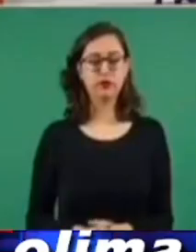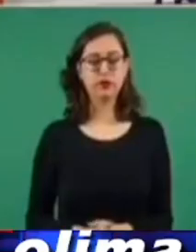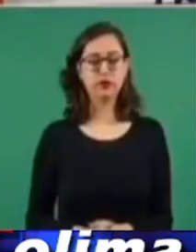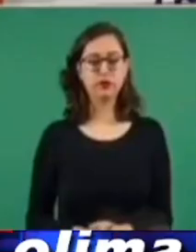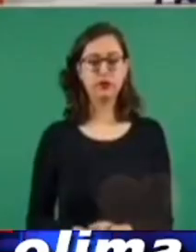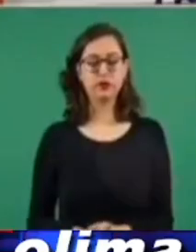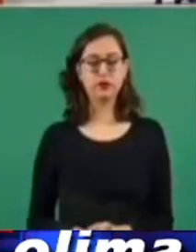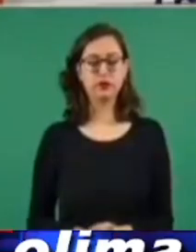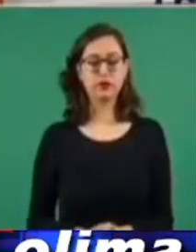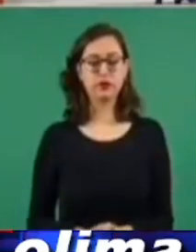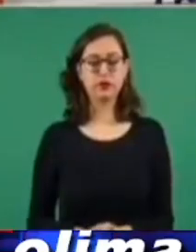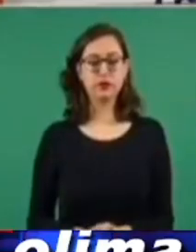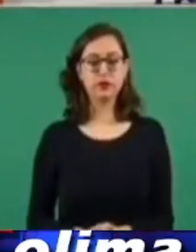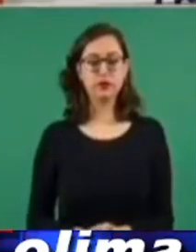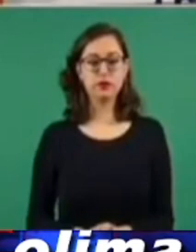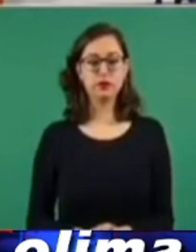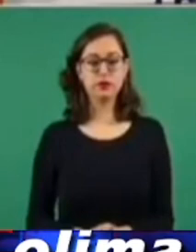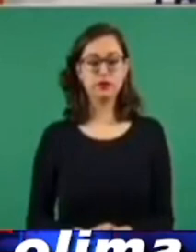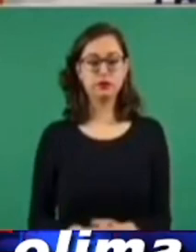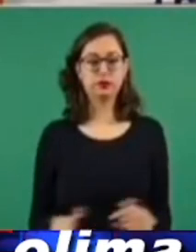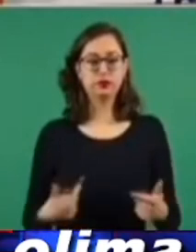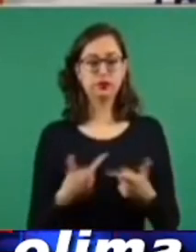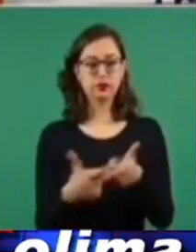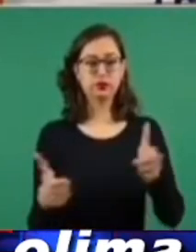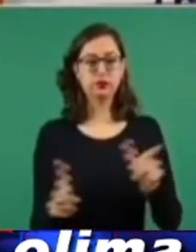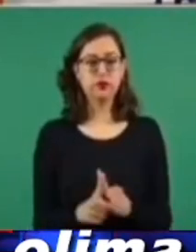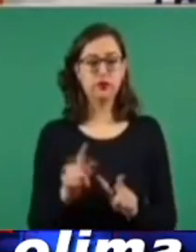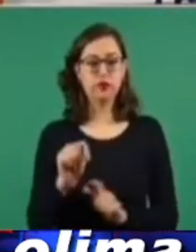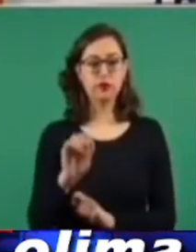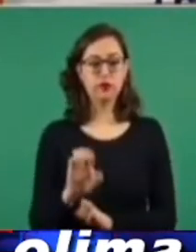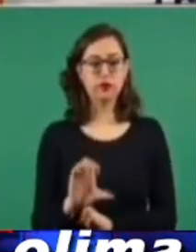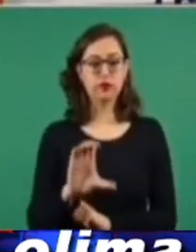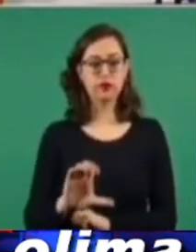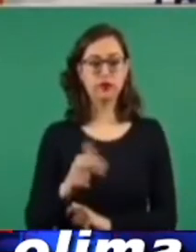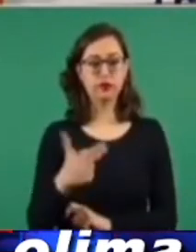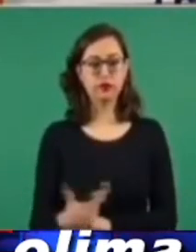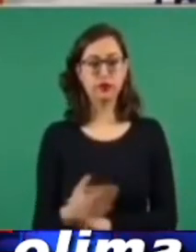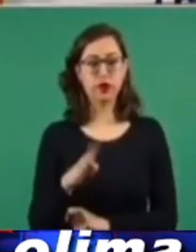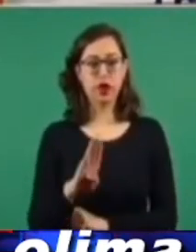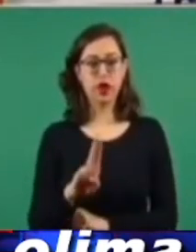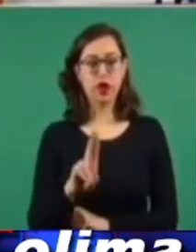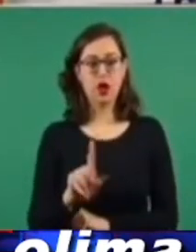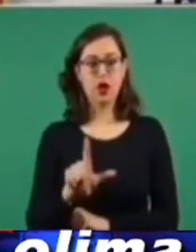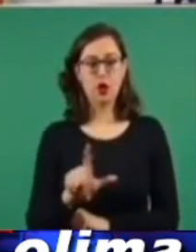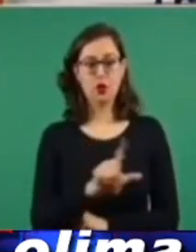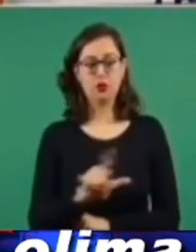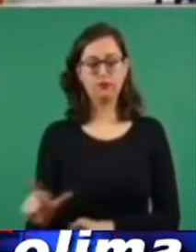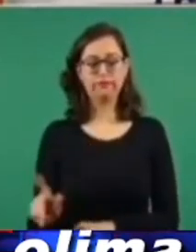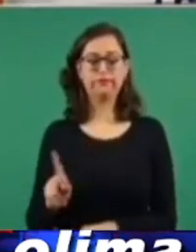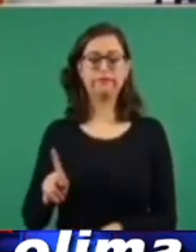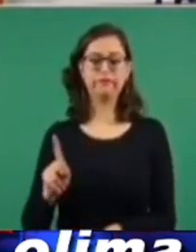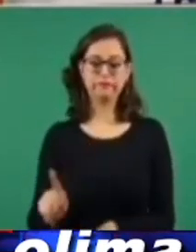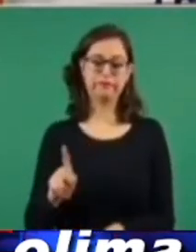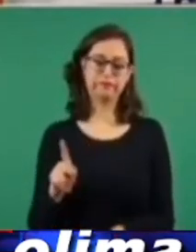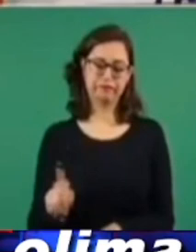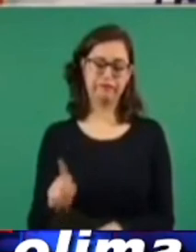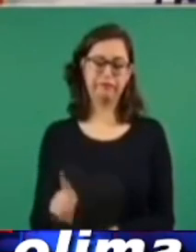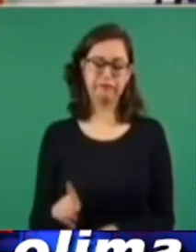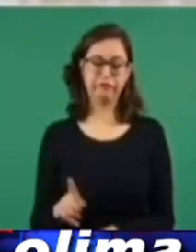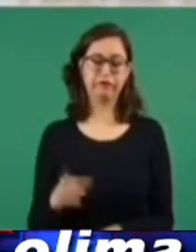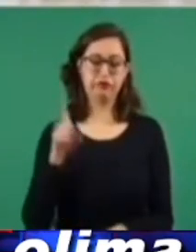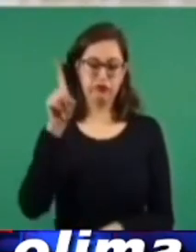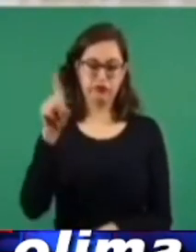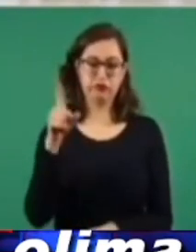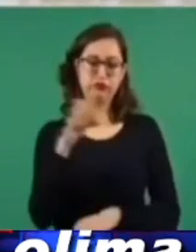El Grupo TechBull SADCB es una empresa con características de fachada constituida por Balam Seguridad Privada SADCB.